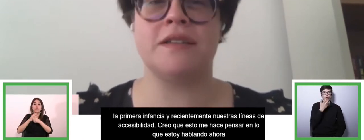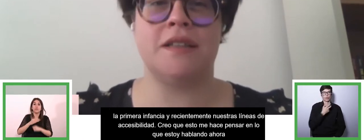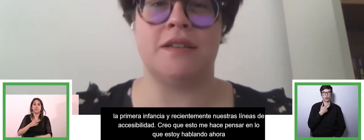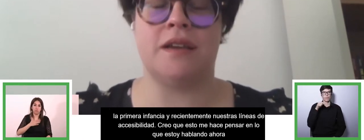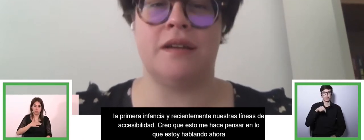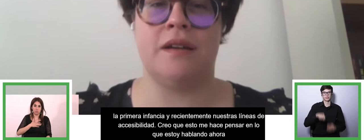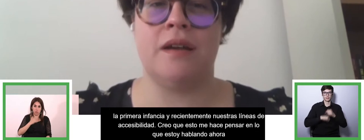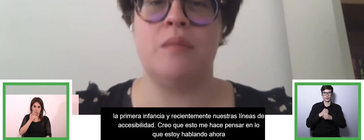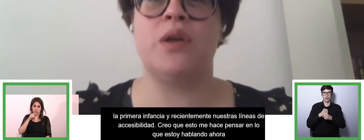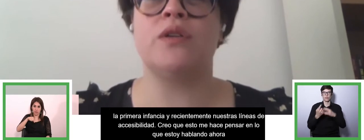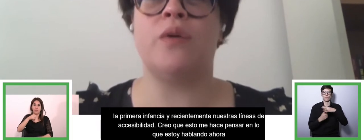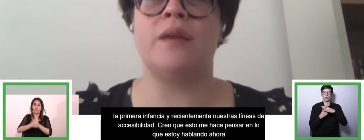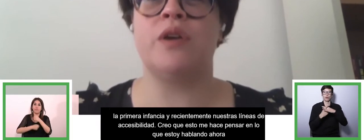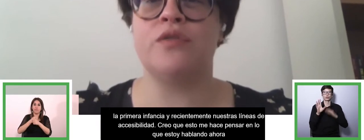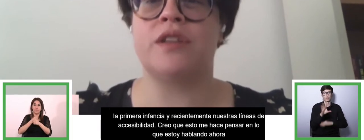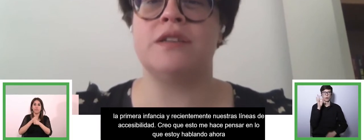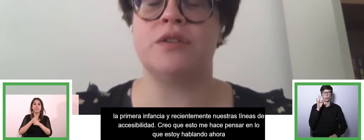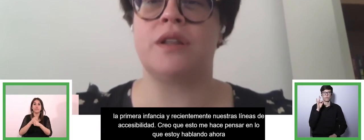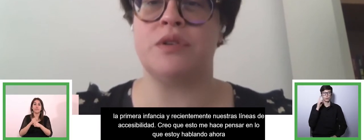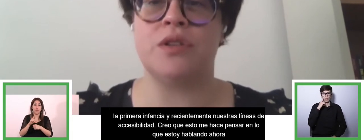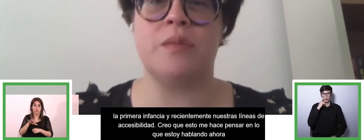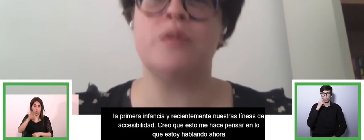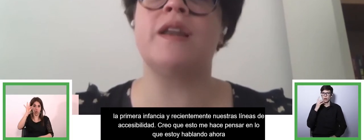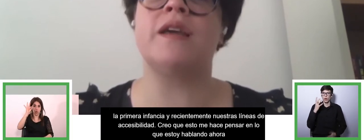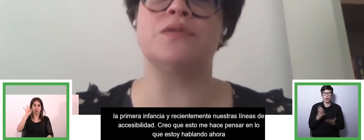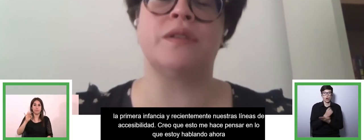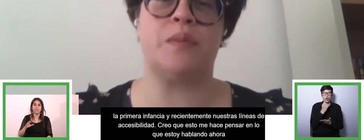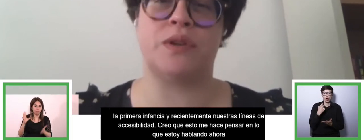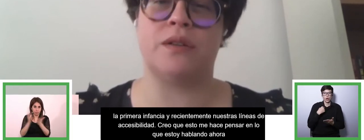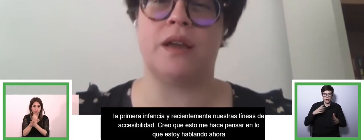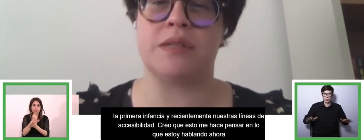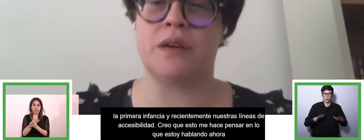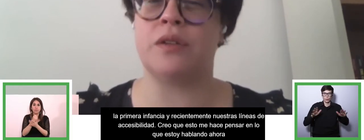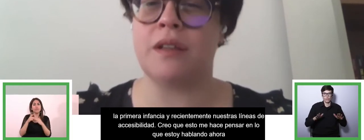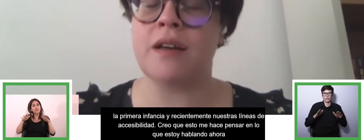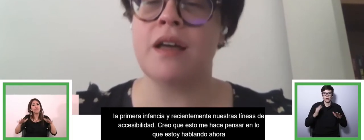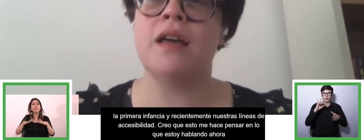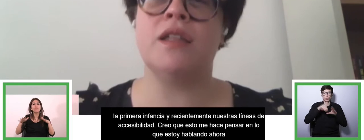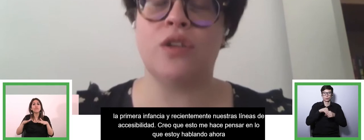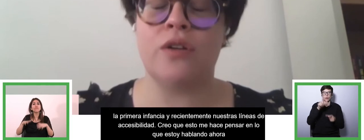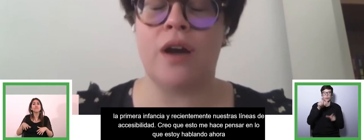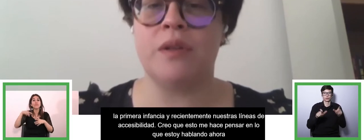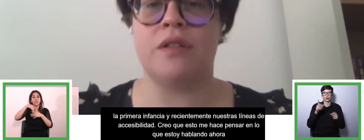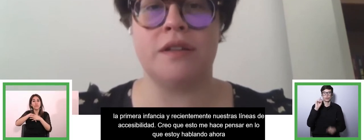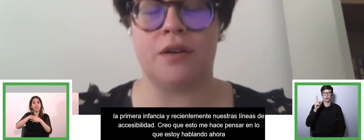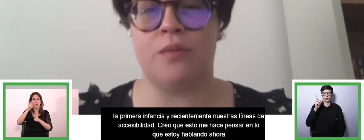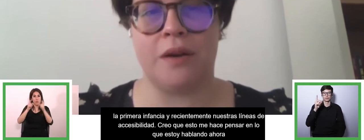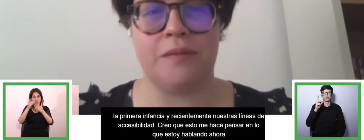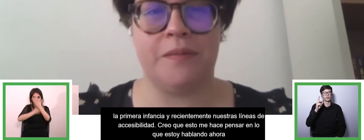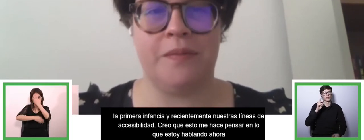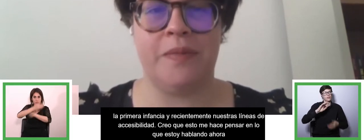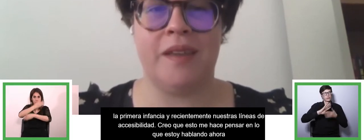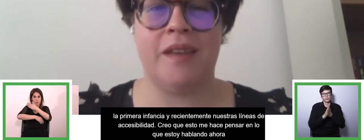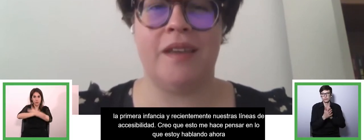cumpliendo una década de existencia, periodo en el cual hemos ido fortaleciendo nuestra misión de promover la inclusión de las personas con discapacidad cognitiva en todos los ámbitos